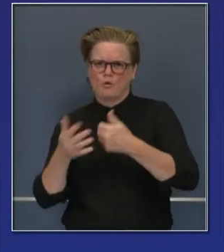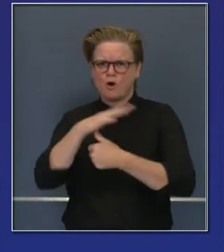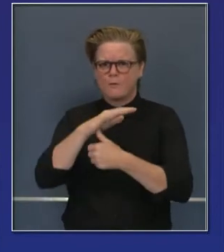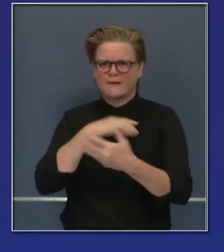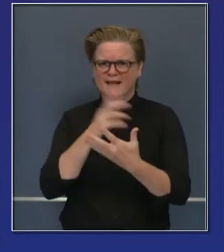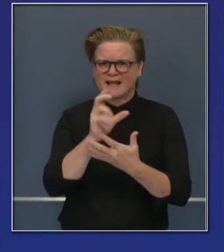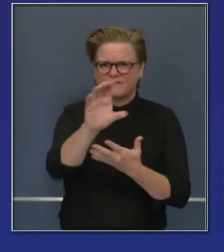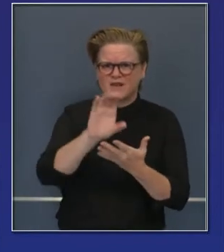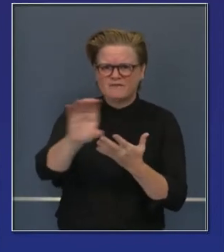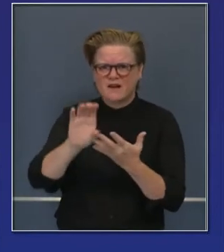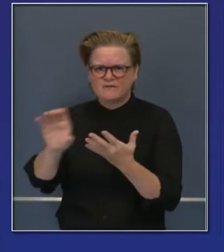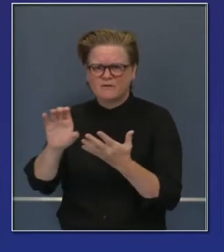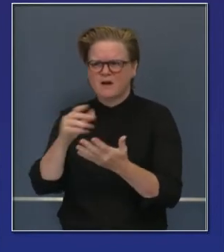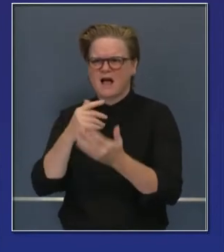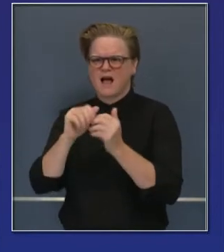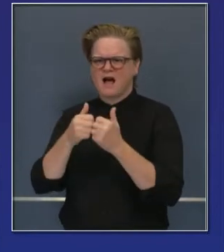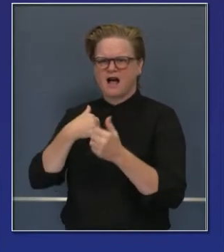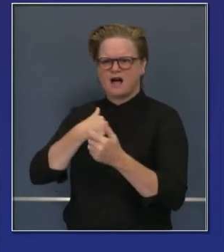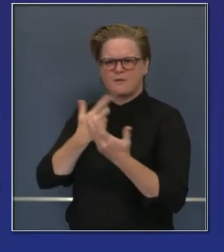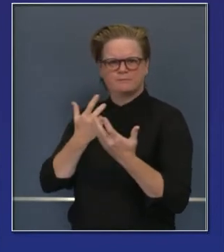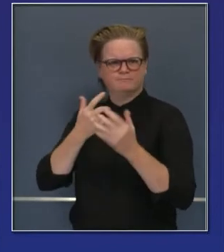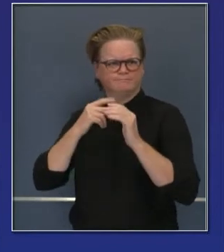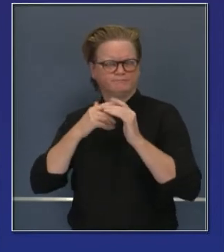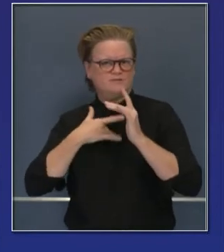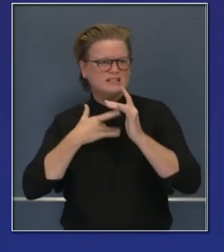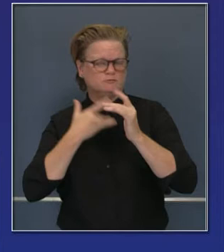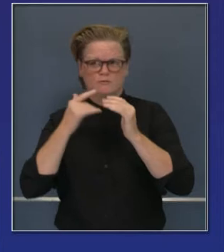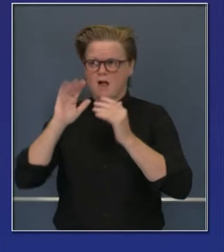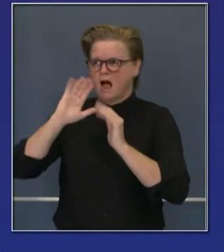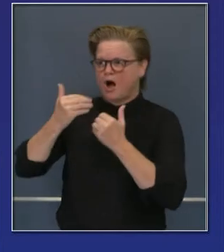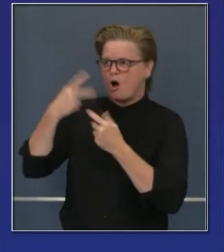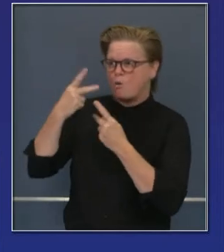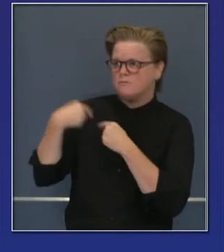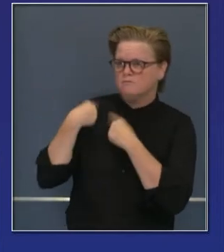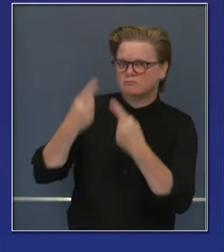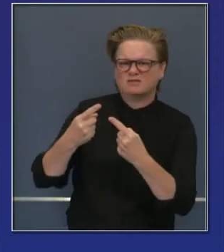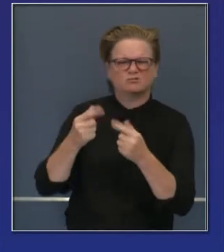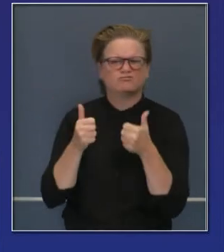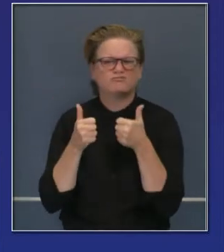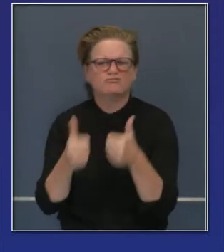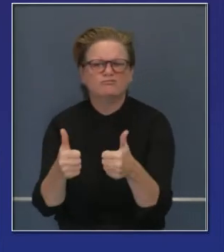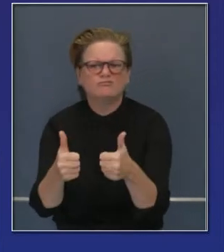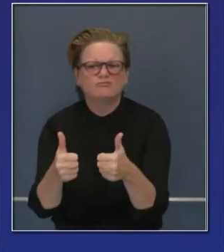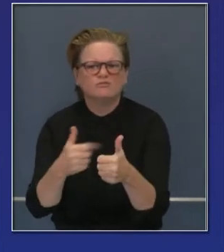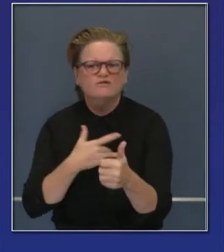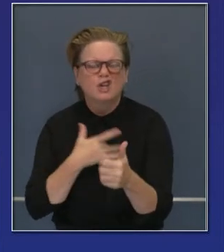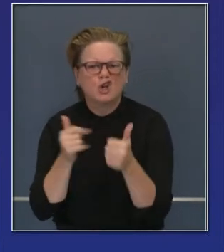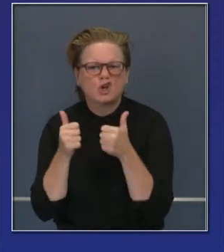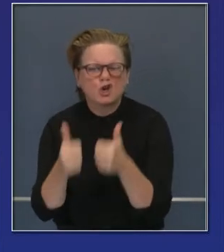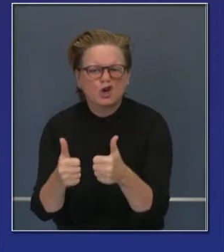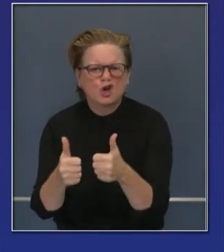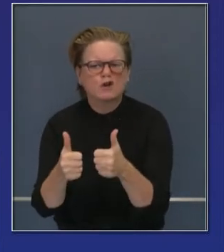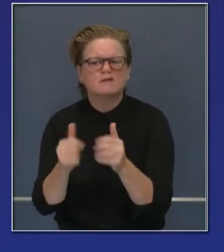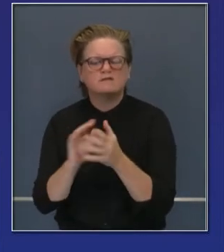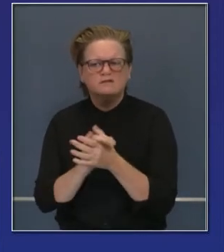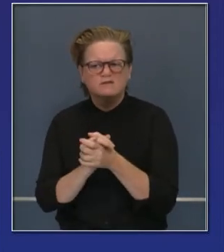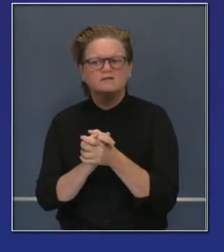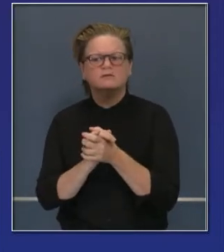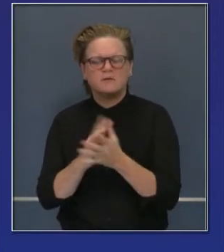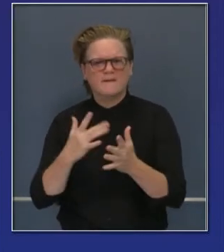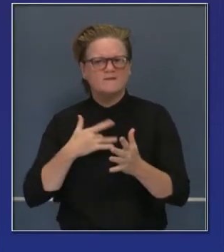California y los increíbles recursos que tenemos aquí, recursos humanos y otros recursos físicos para la